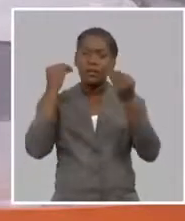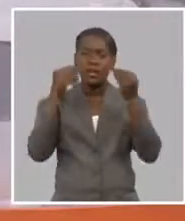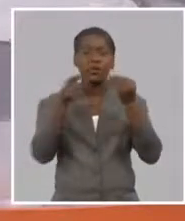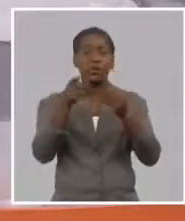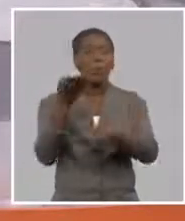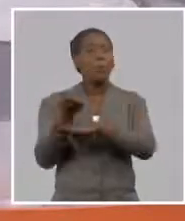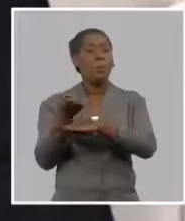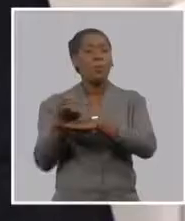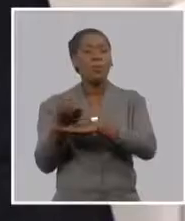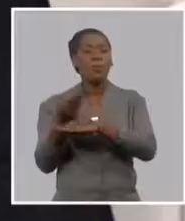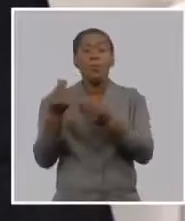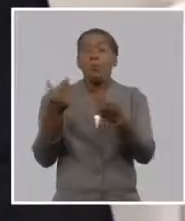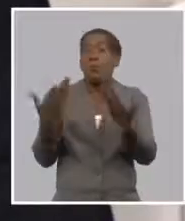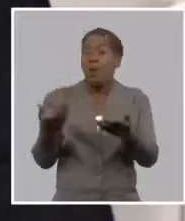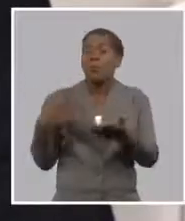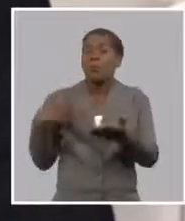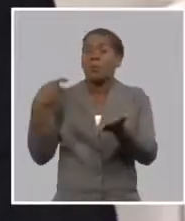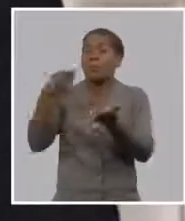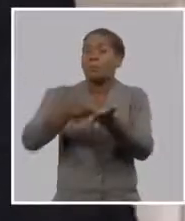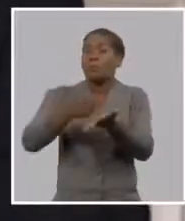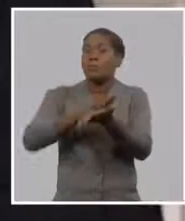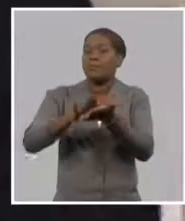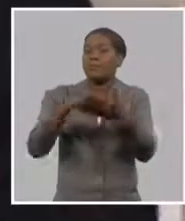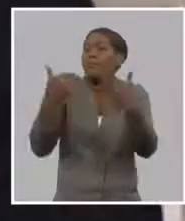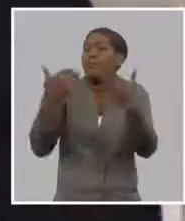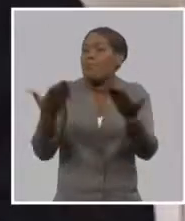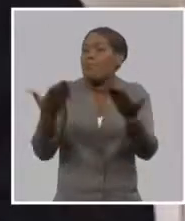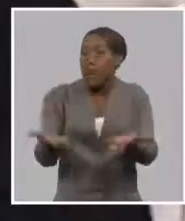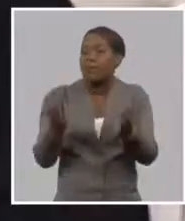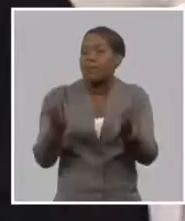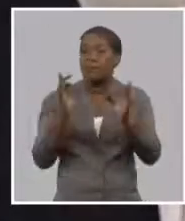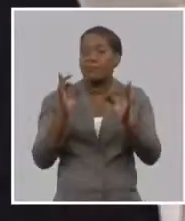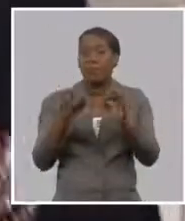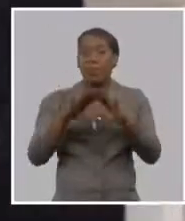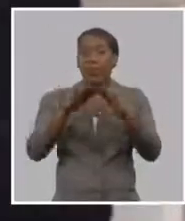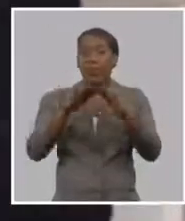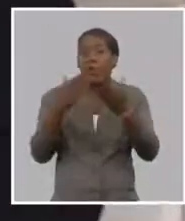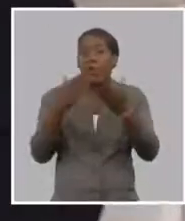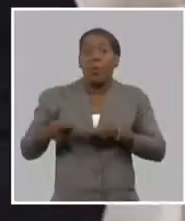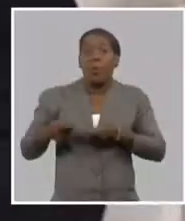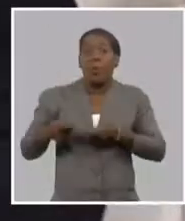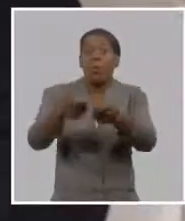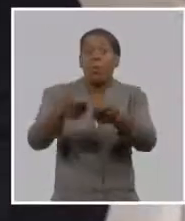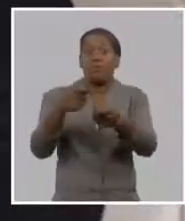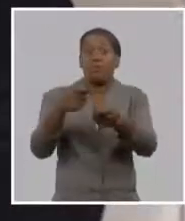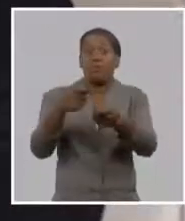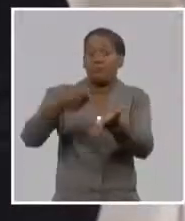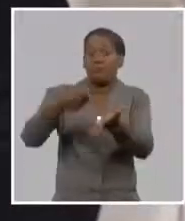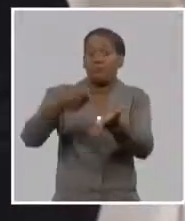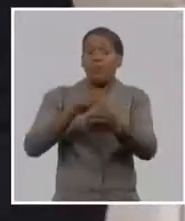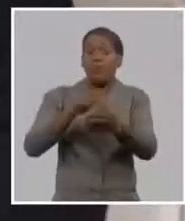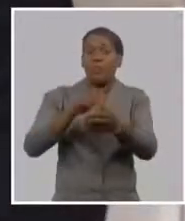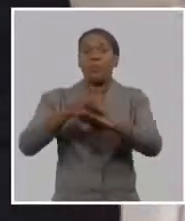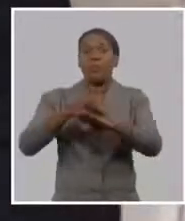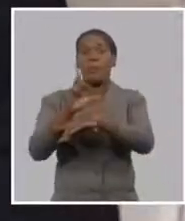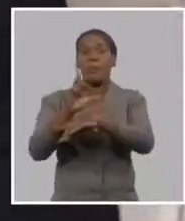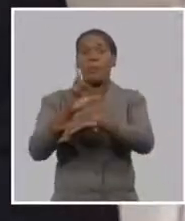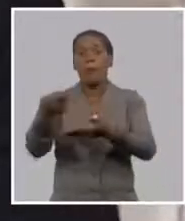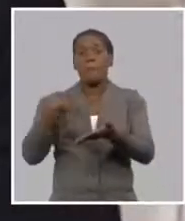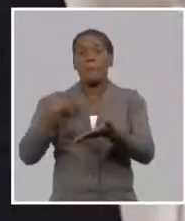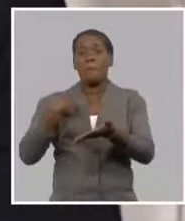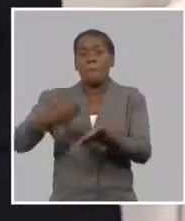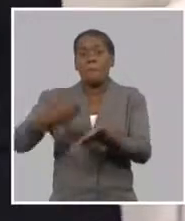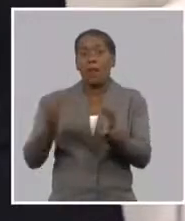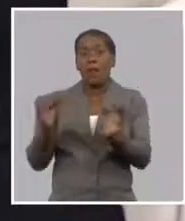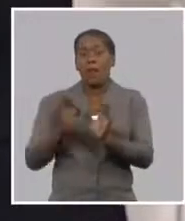tendríamos que tomar en el cálculo de ese de ese monto de crédito teniendo el valor de producción teniendo los gastos bueno pues el banco